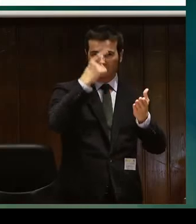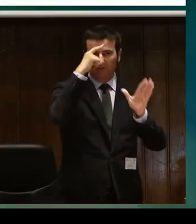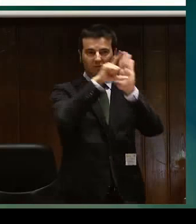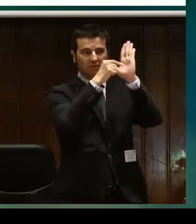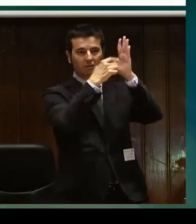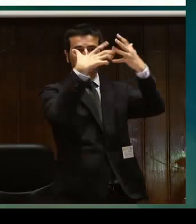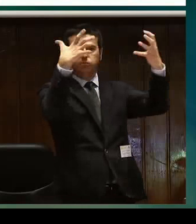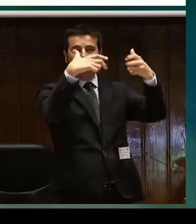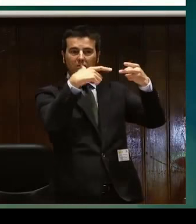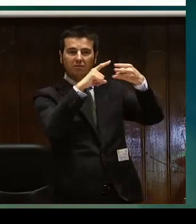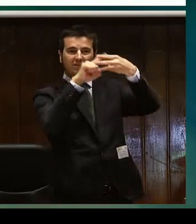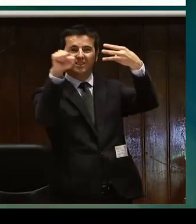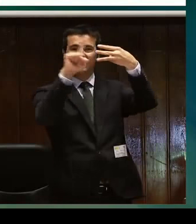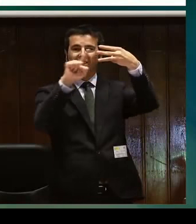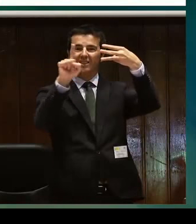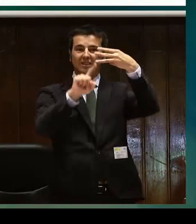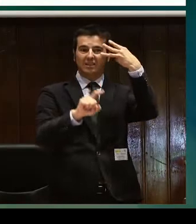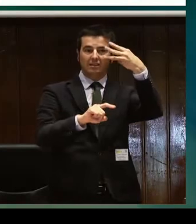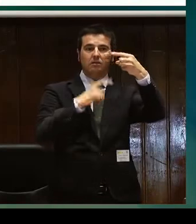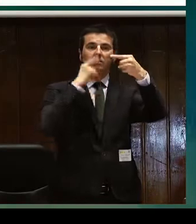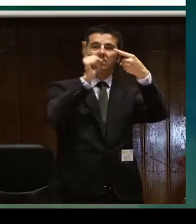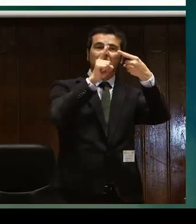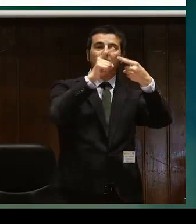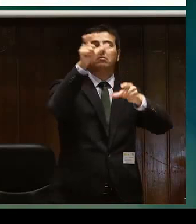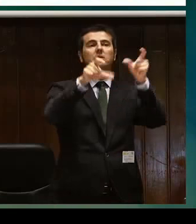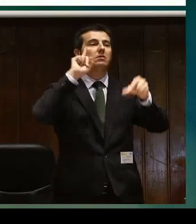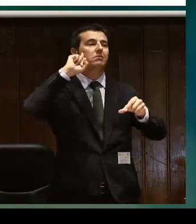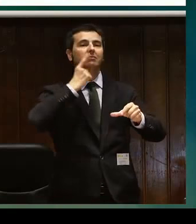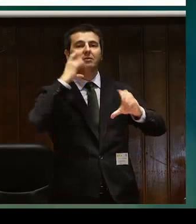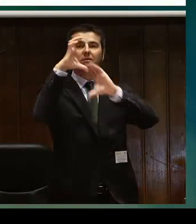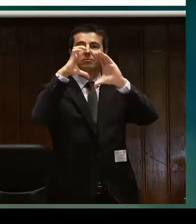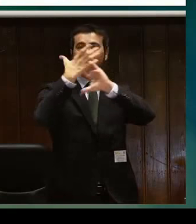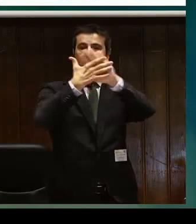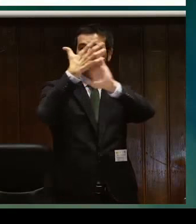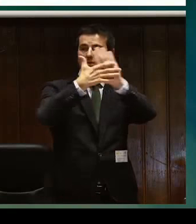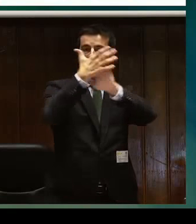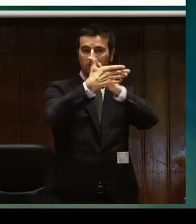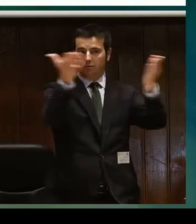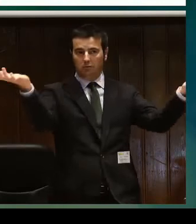que claramente es para las personas sordas, pero en la que también se incluyen otros grupos.